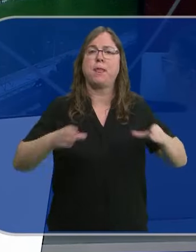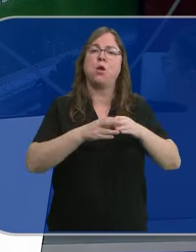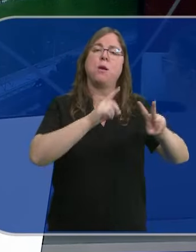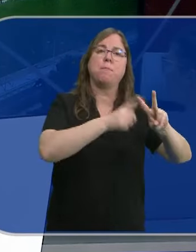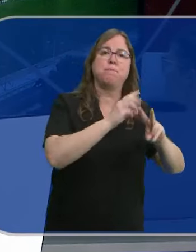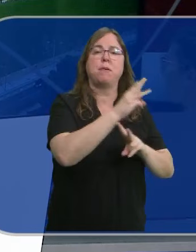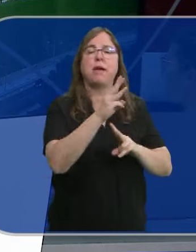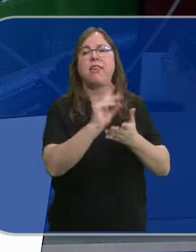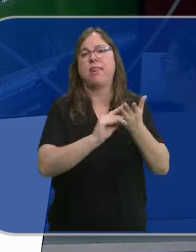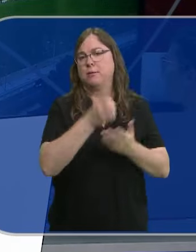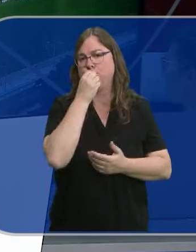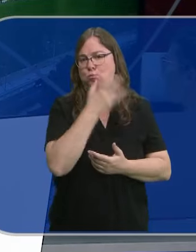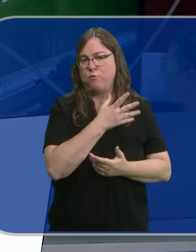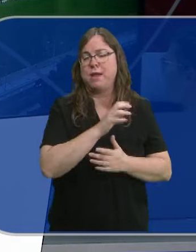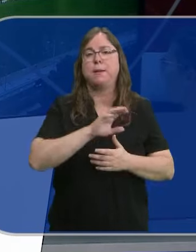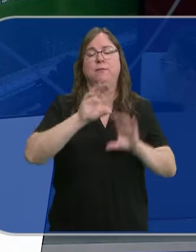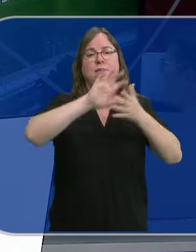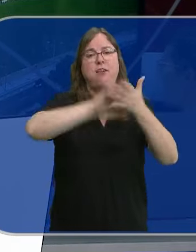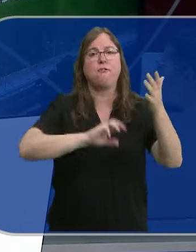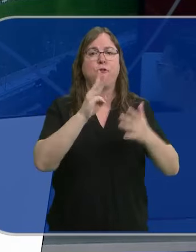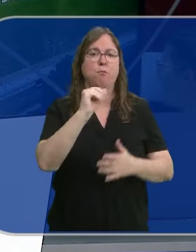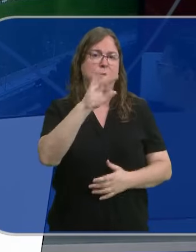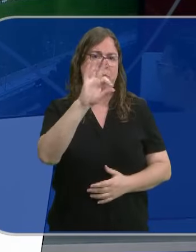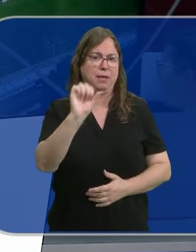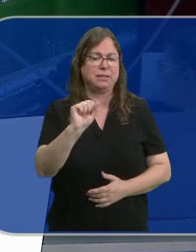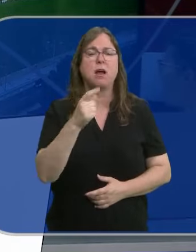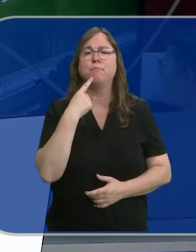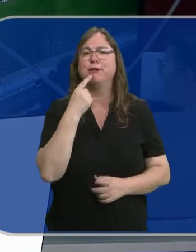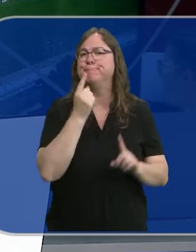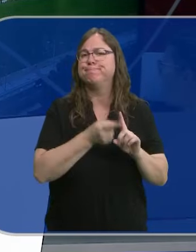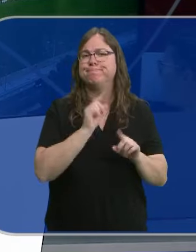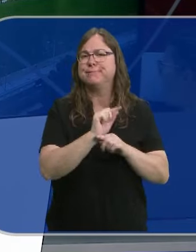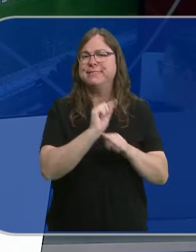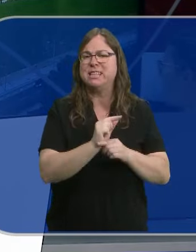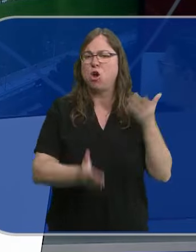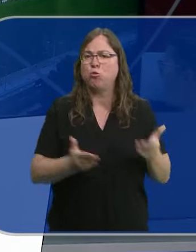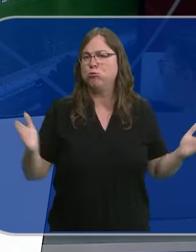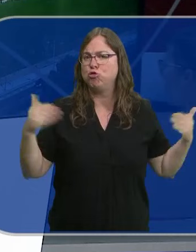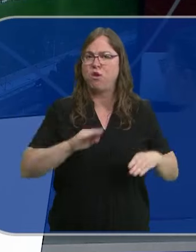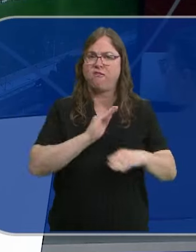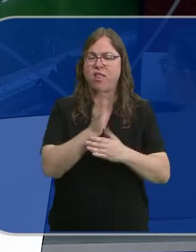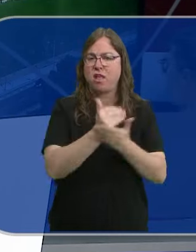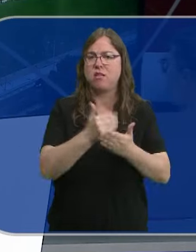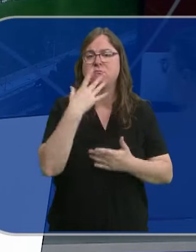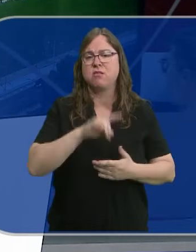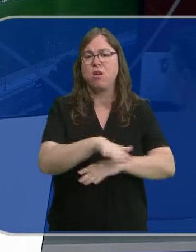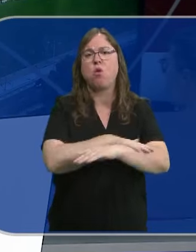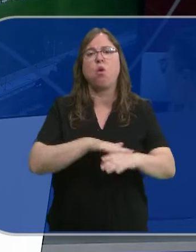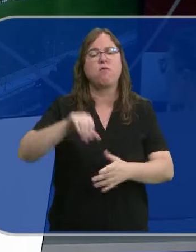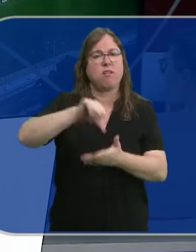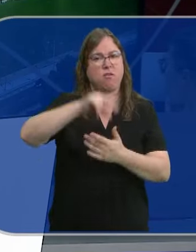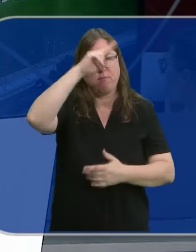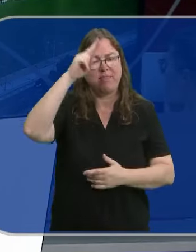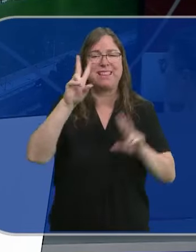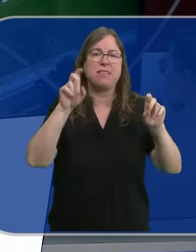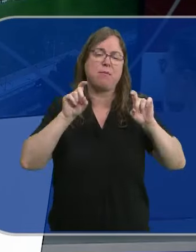-VOX ensalza los buenos datos de Castilla y León en PISA, critican sin embargo lo que califican de injusta financiación autonómica por parte del Gobierno Central